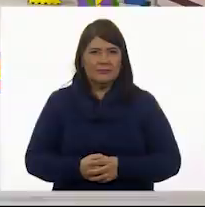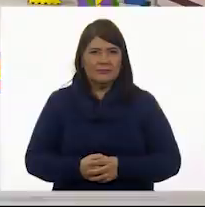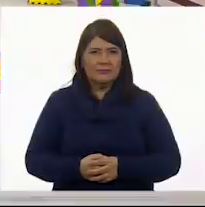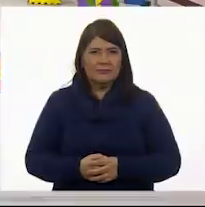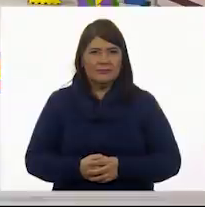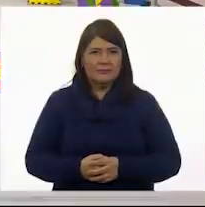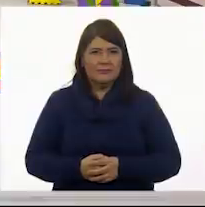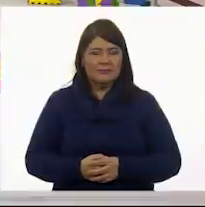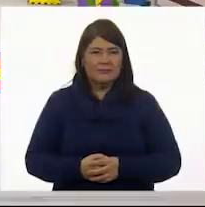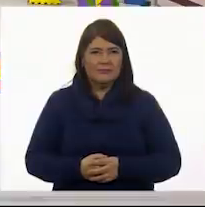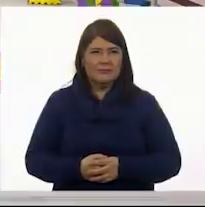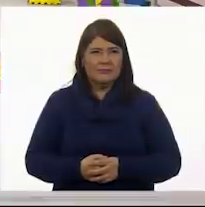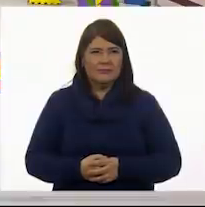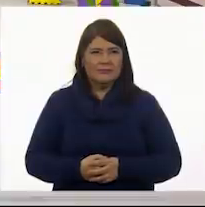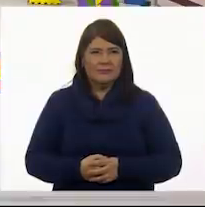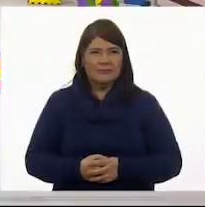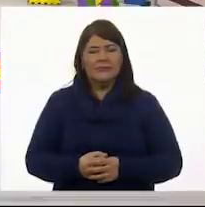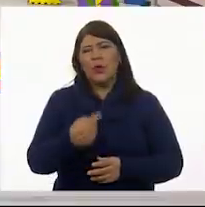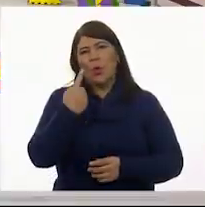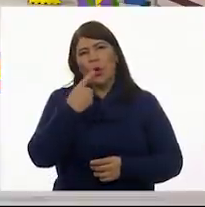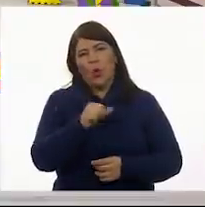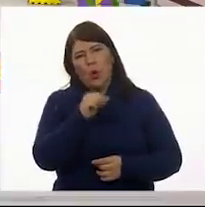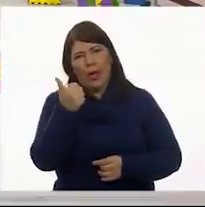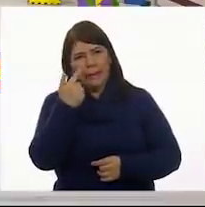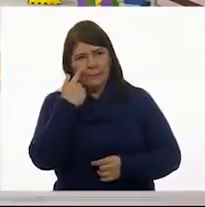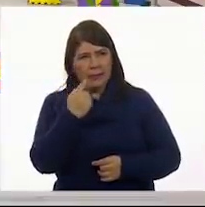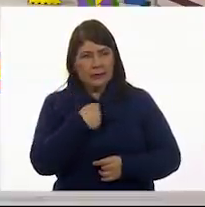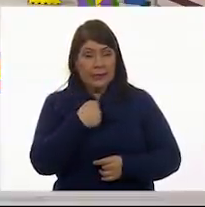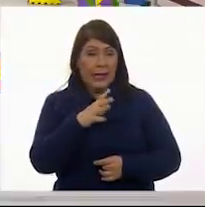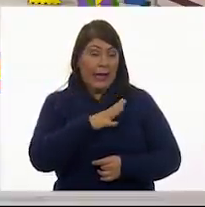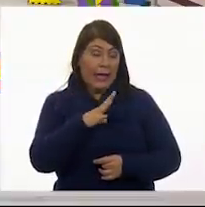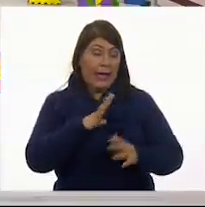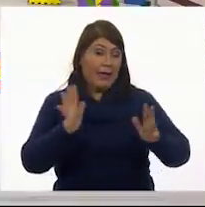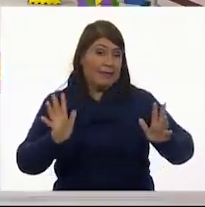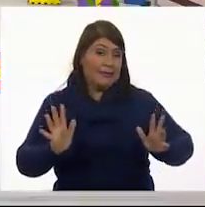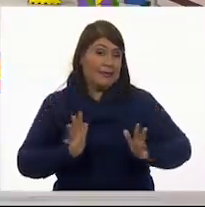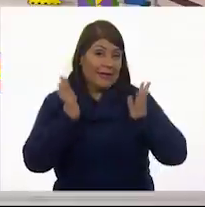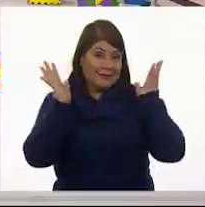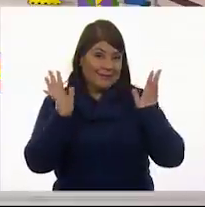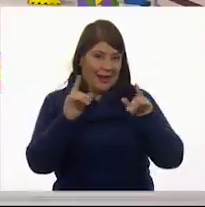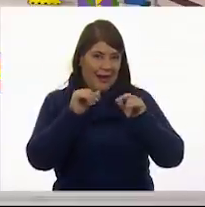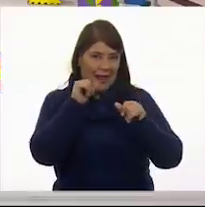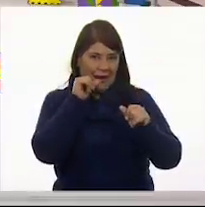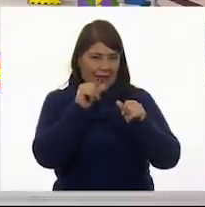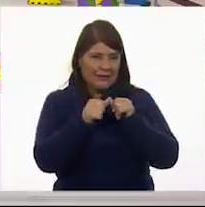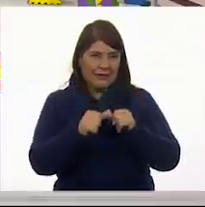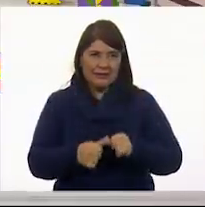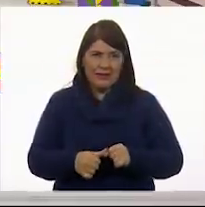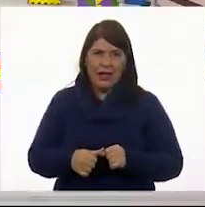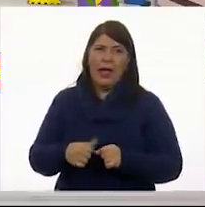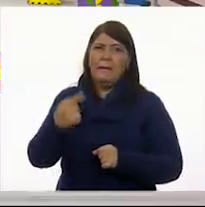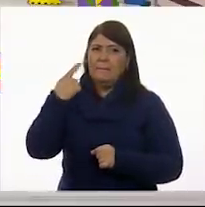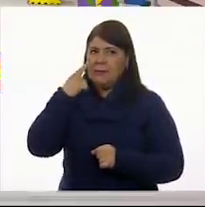Vamos. Una más. Porque tengo una sorpresa con letras. Pegar esta aquí.